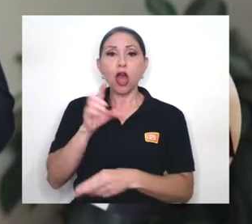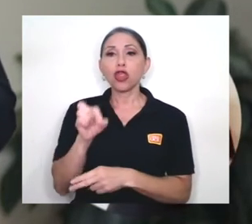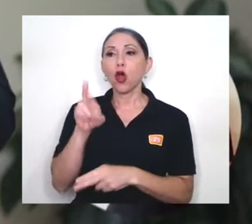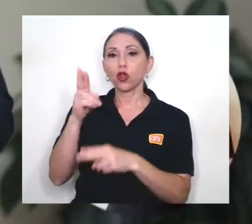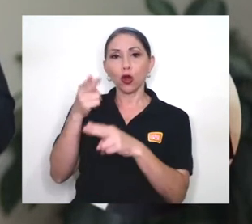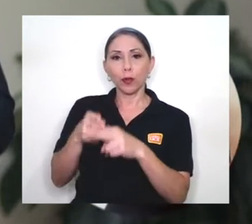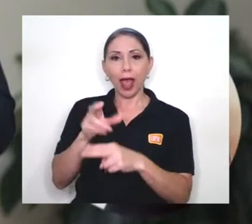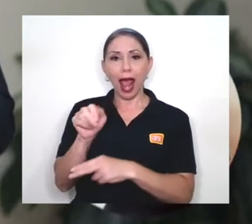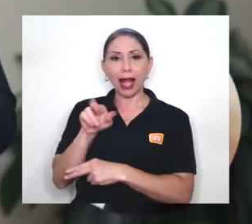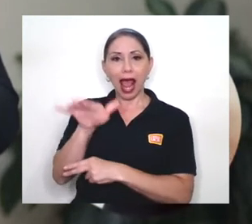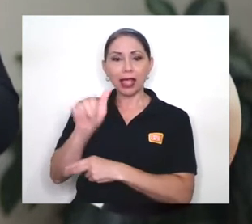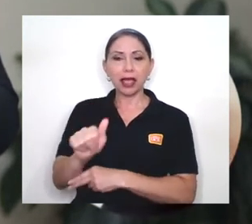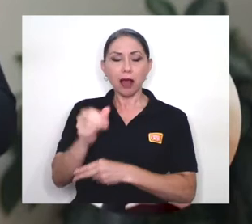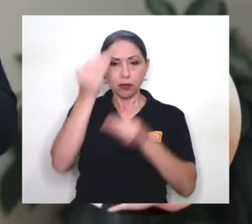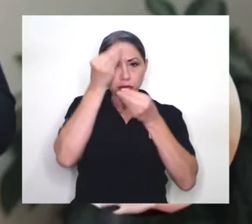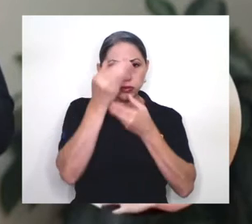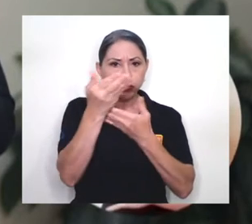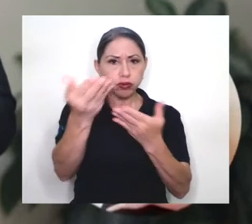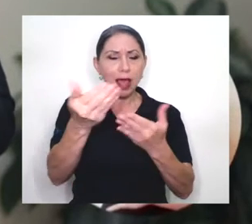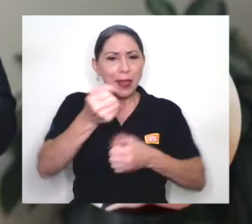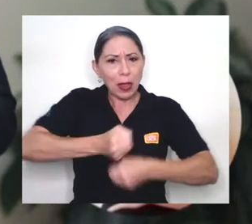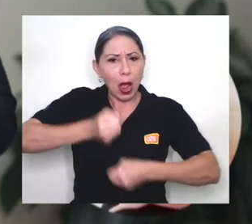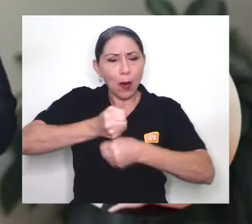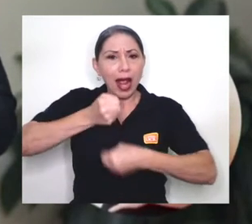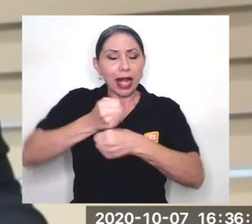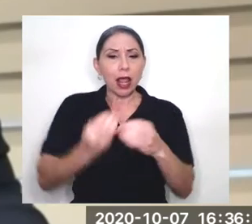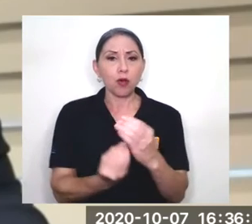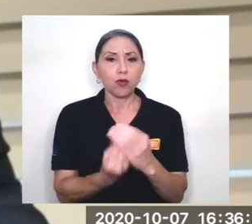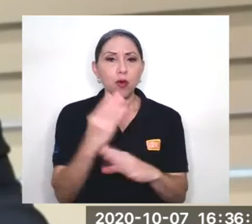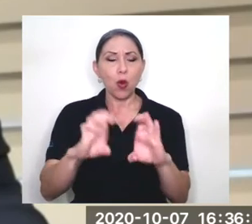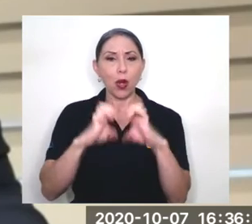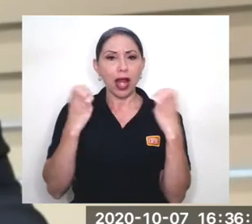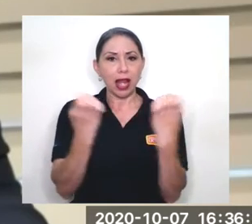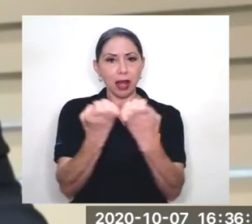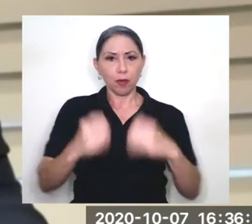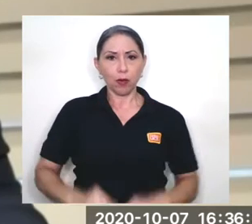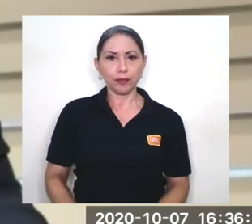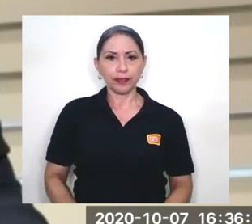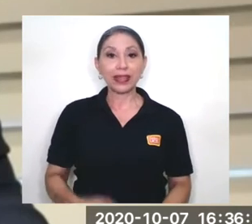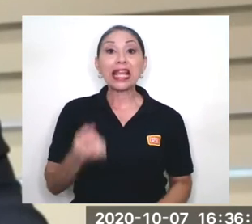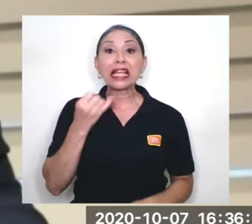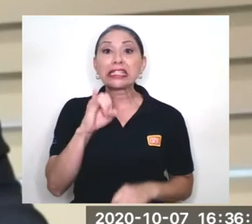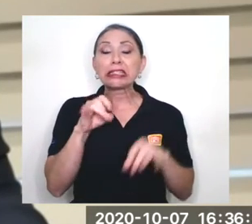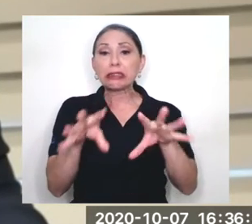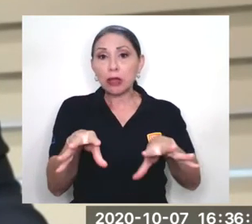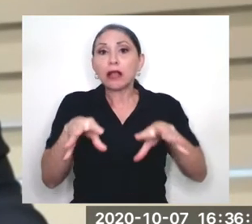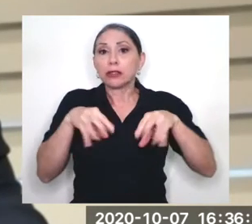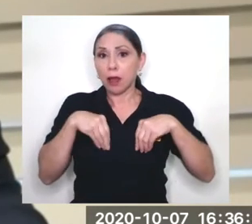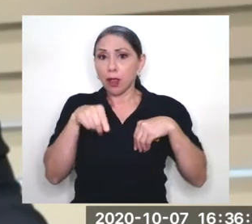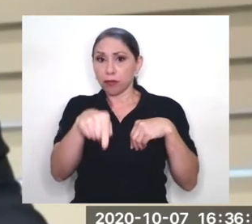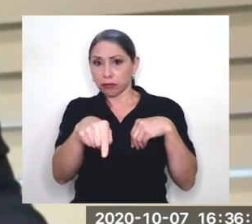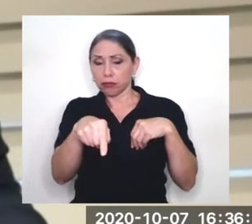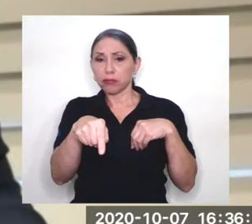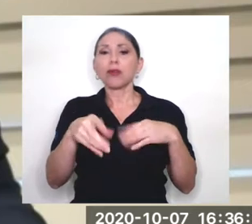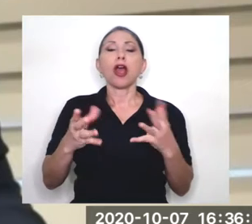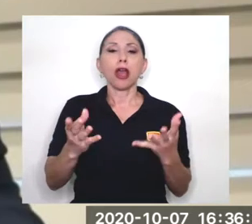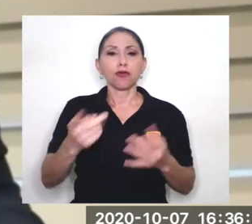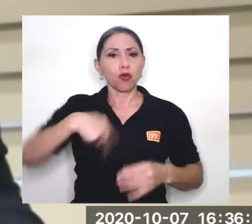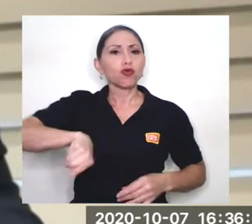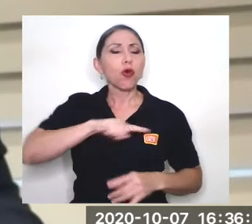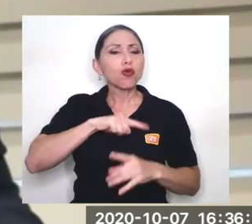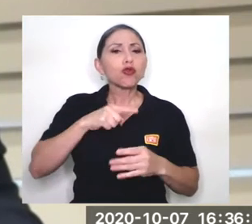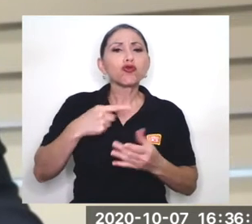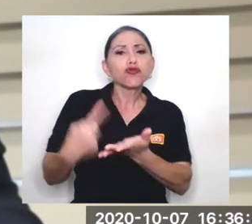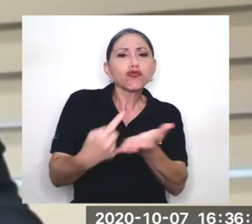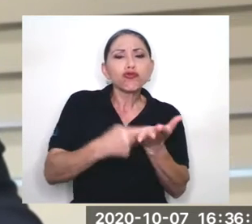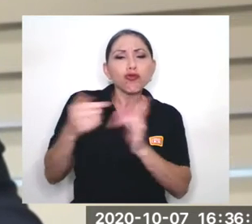comunicó que trabajarían en la conformación de un equipo. En caso de que sea aceptado, tomaremos entonces las decisiones y